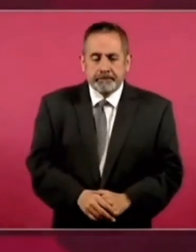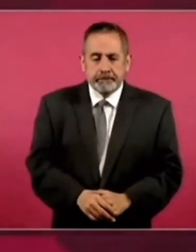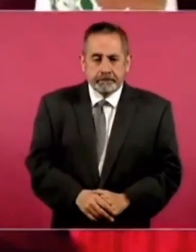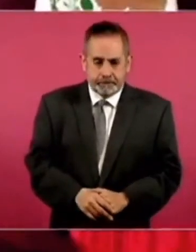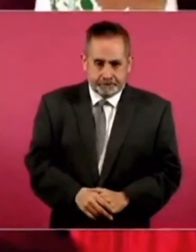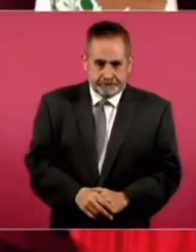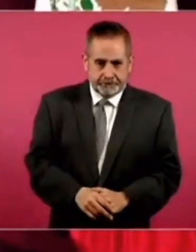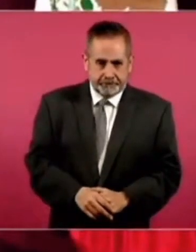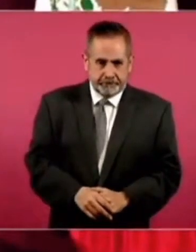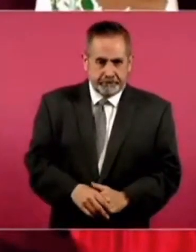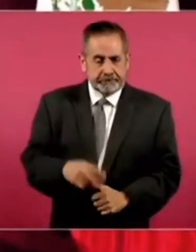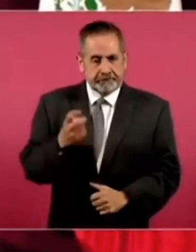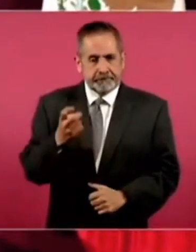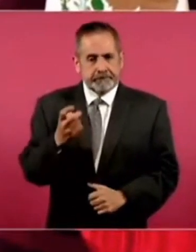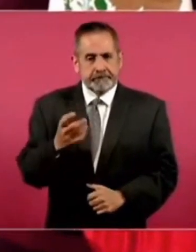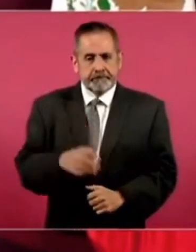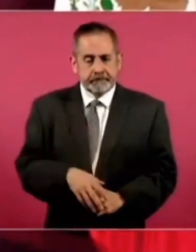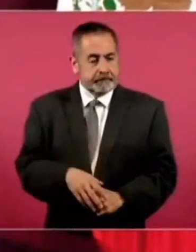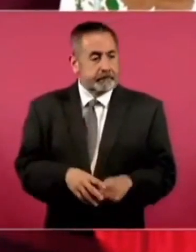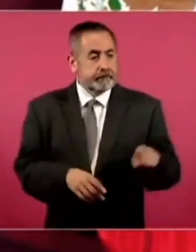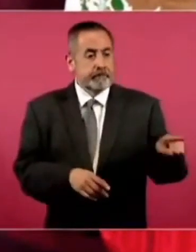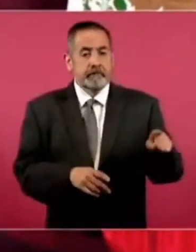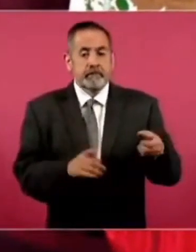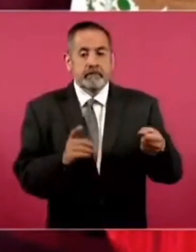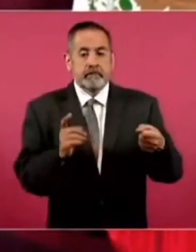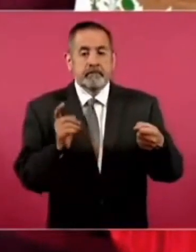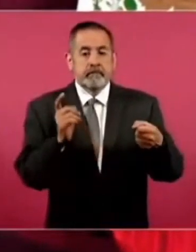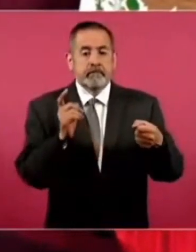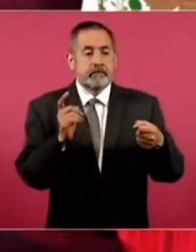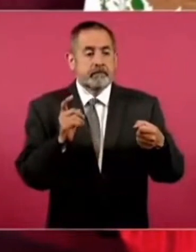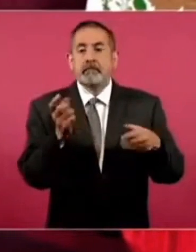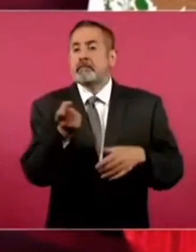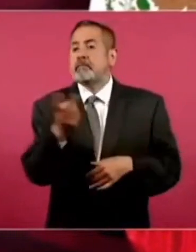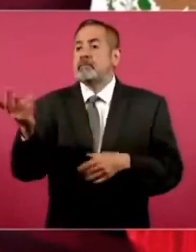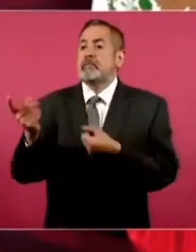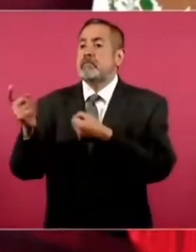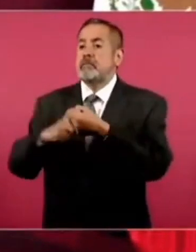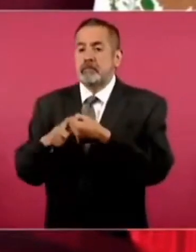Y eso. Son los que están inscritos. En el seguro social.